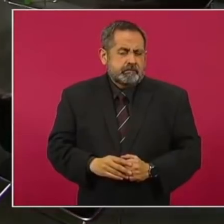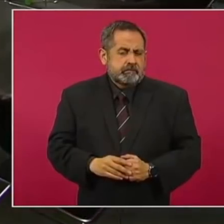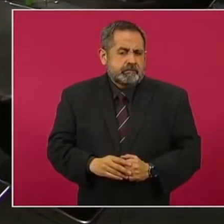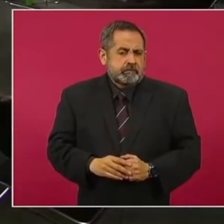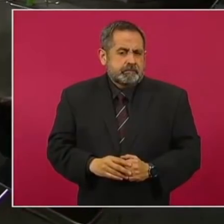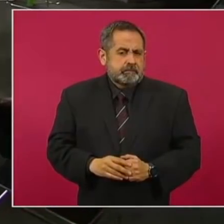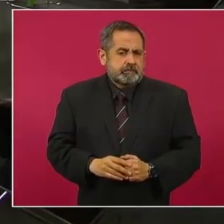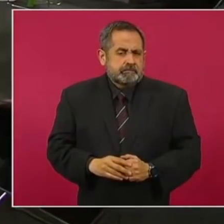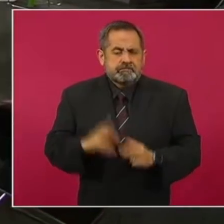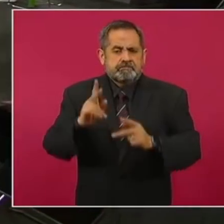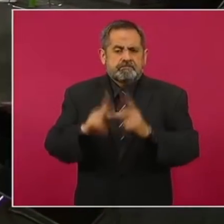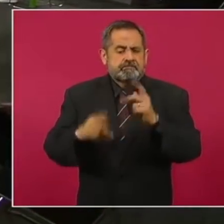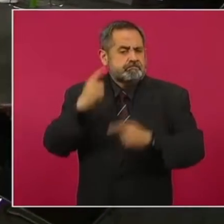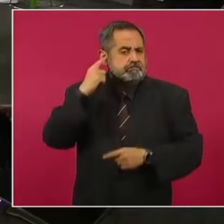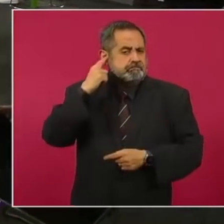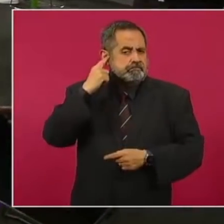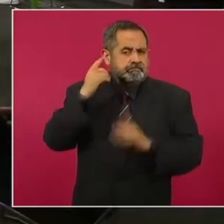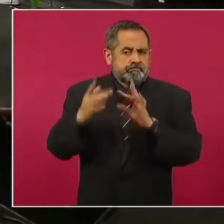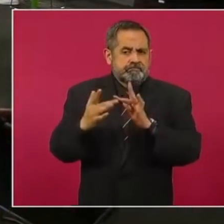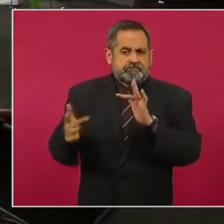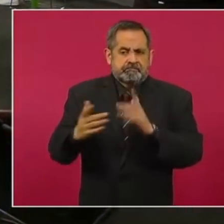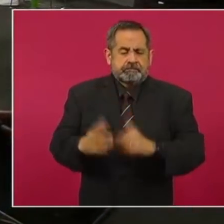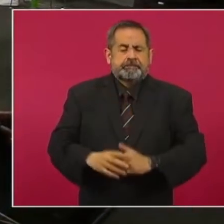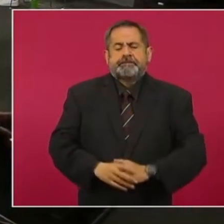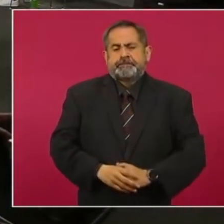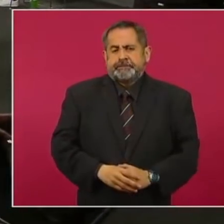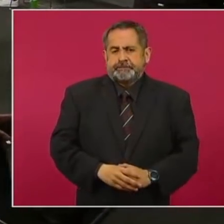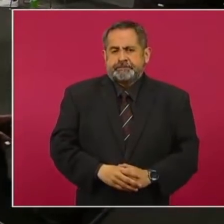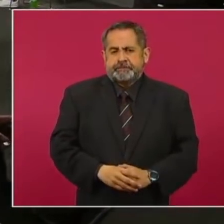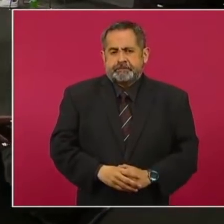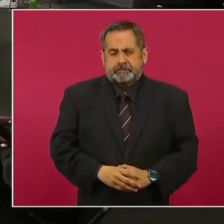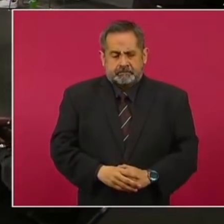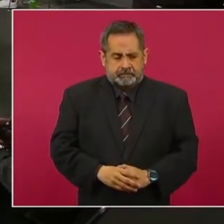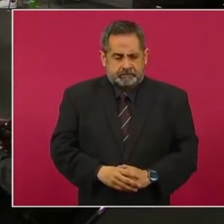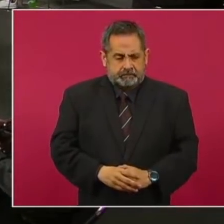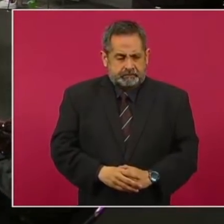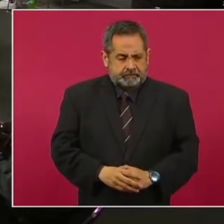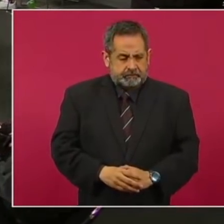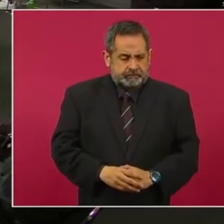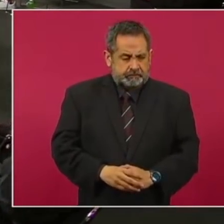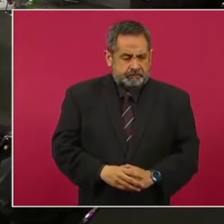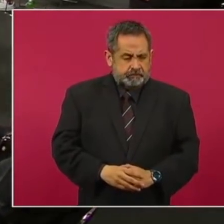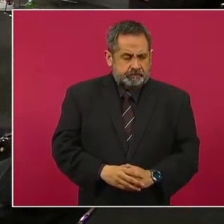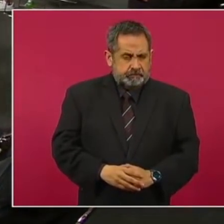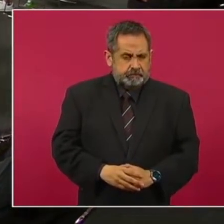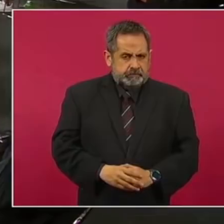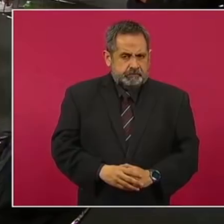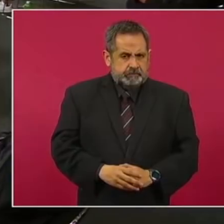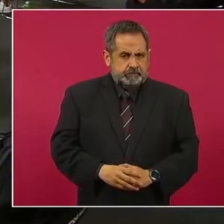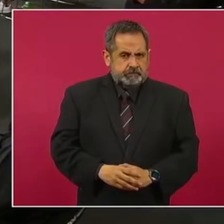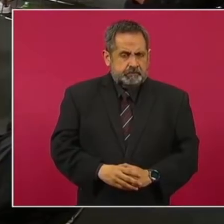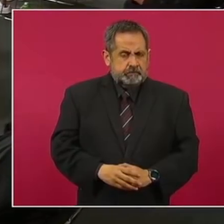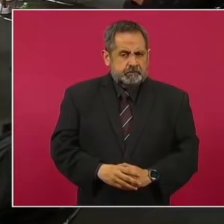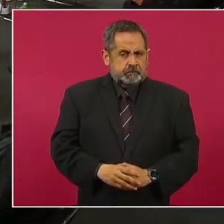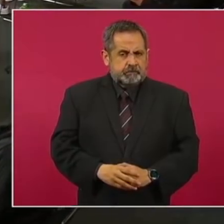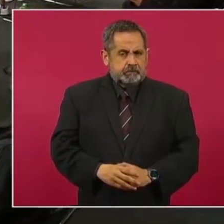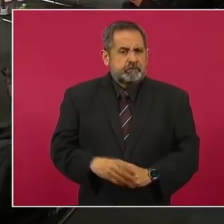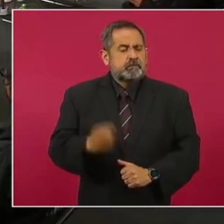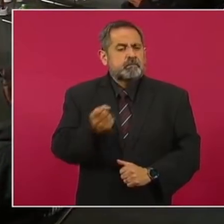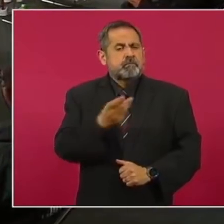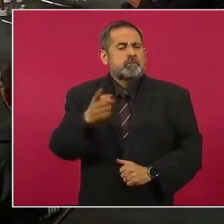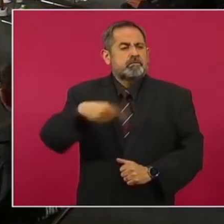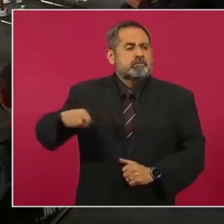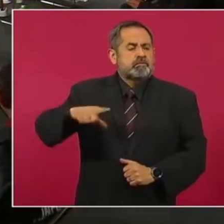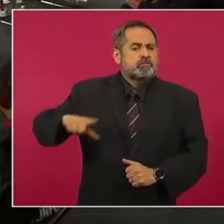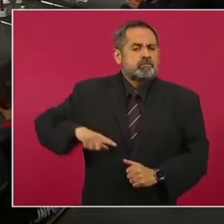como la del huachicol, se generan empleos. Los gobiernos con altura de miras saben que en lugar de quitarle el sustento a las